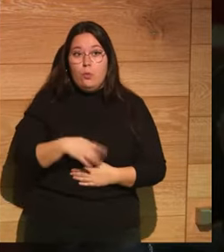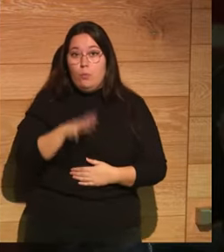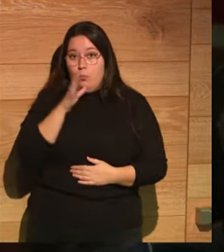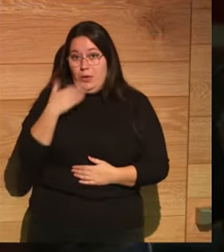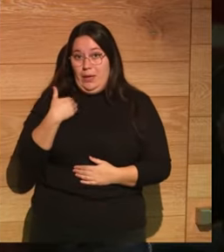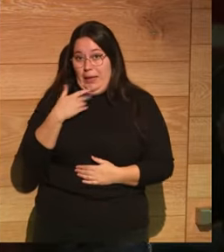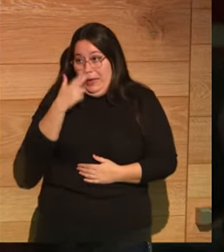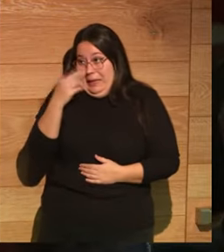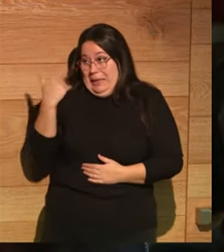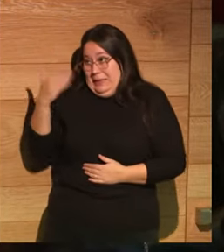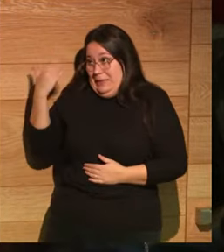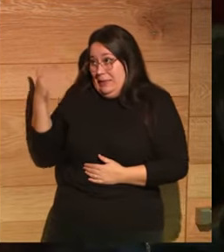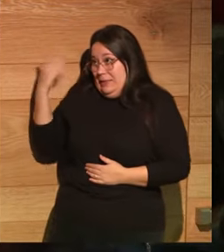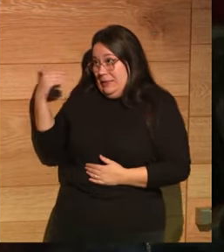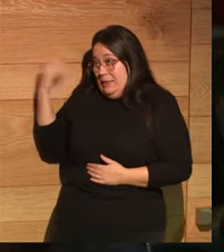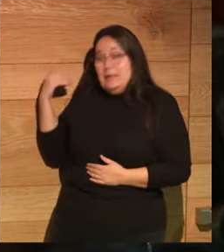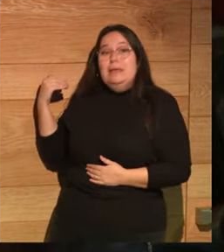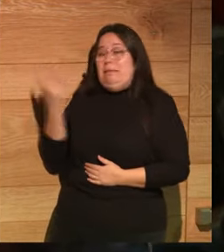pasado una jarta de años